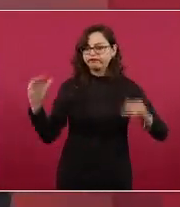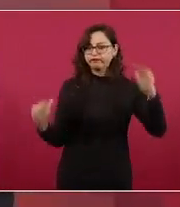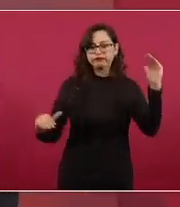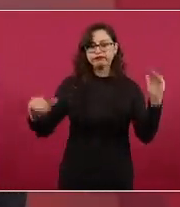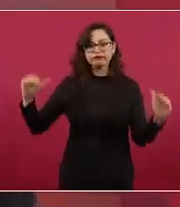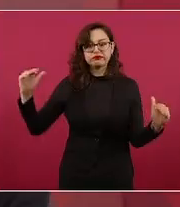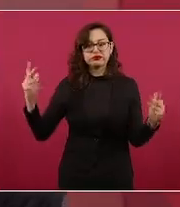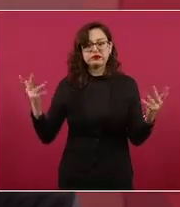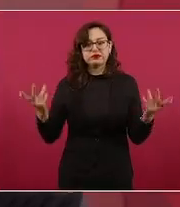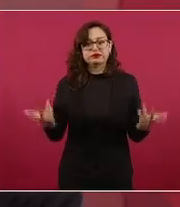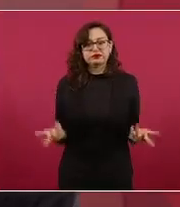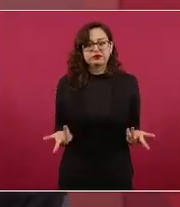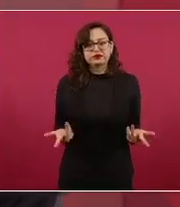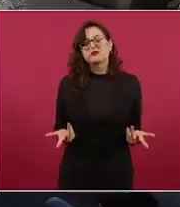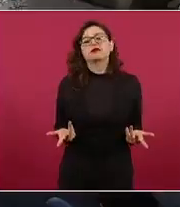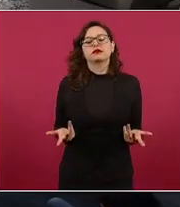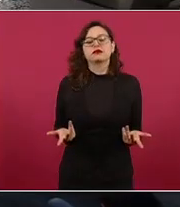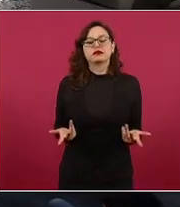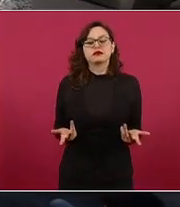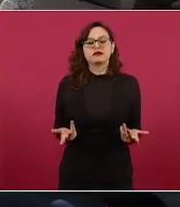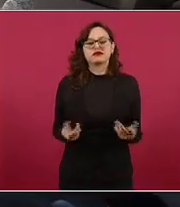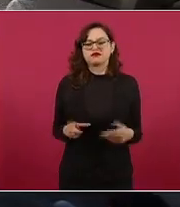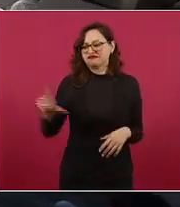no debería de existir el Estado